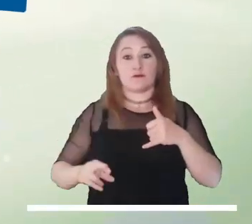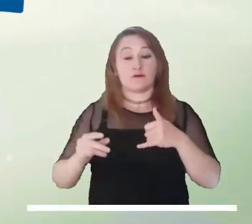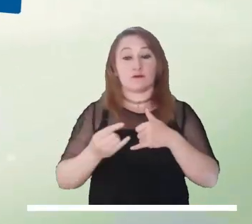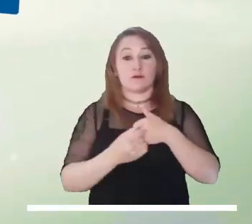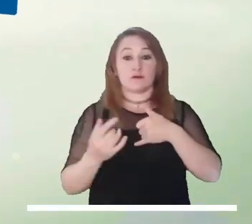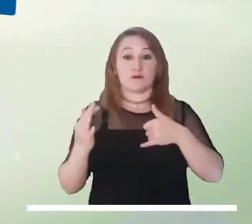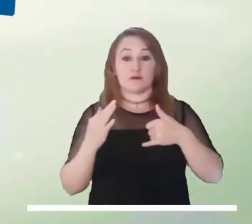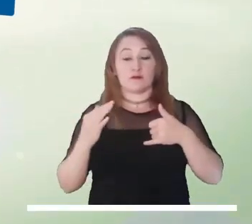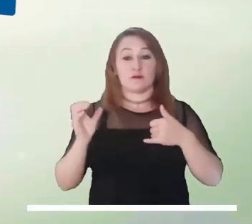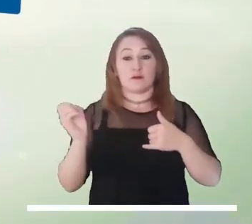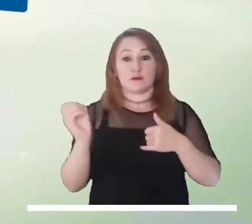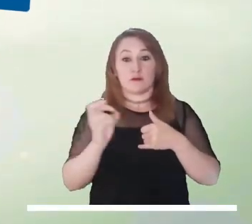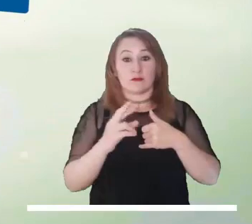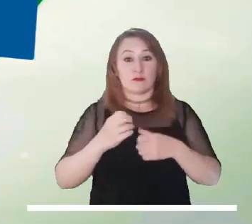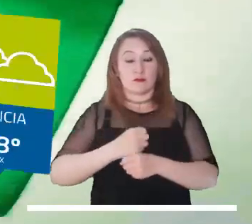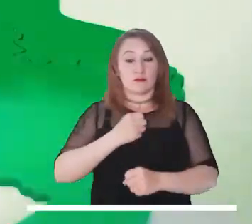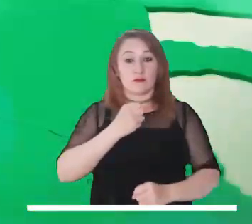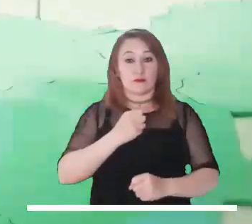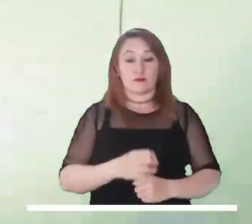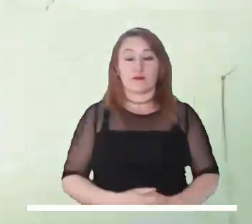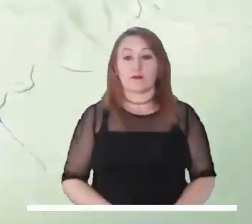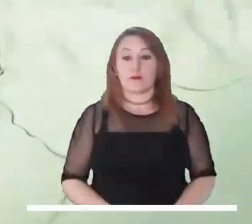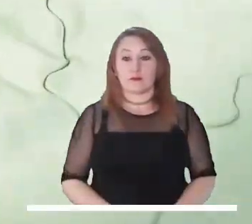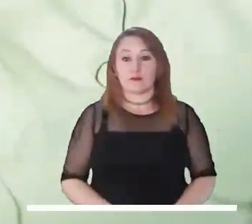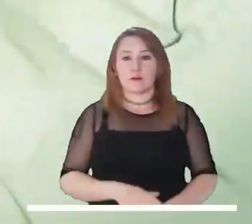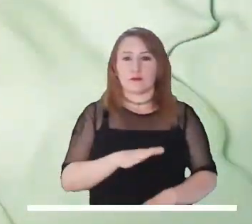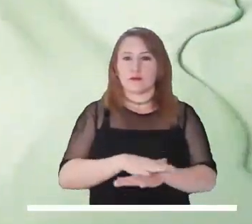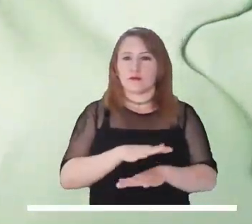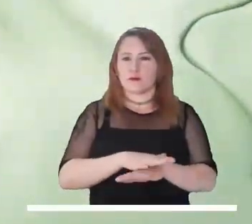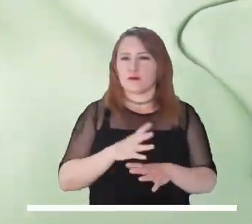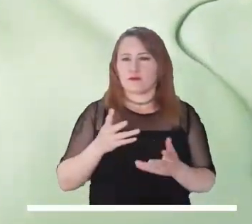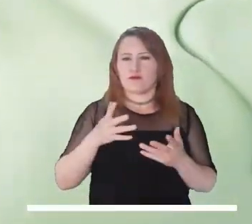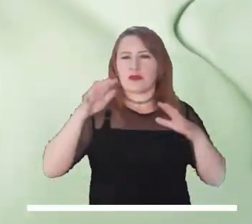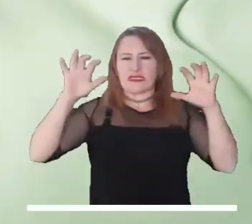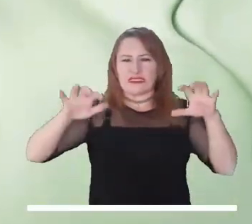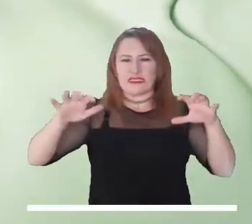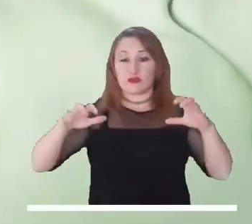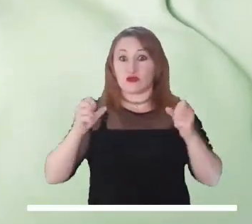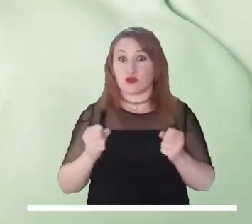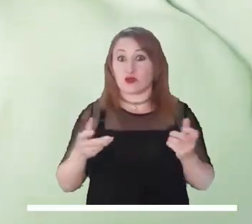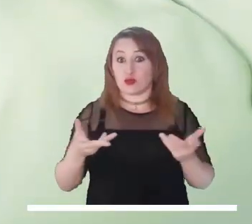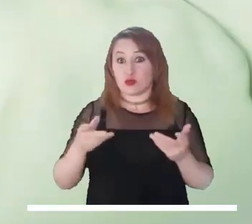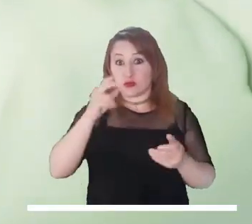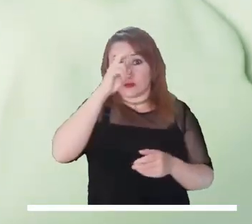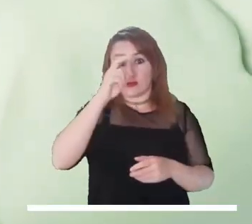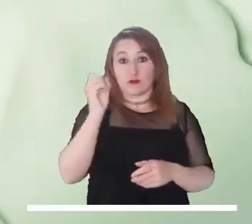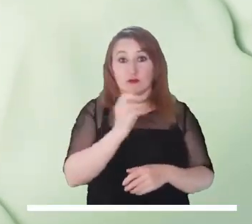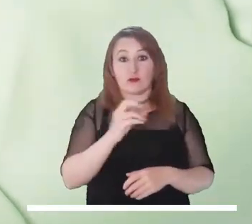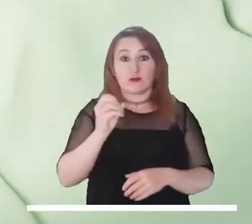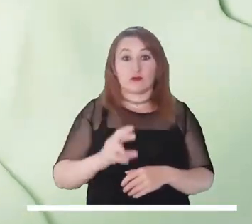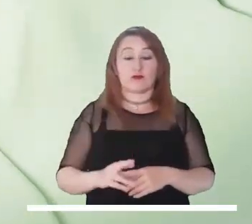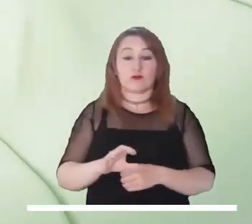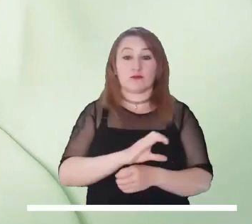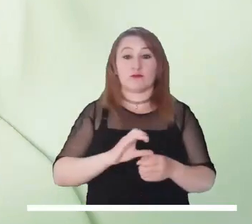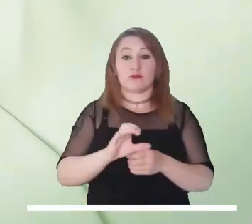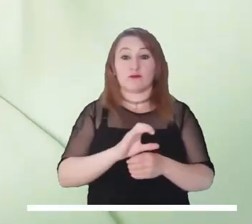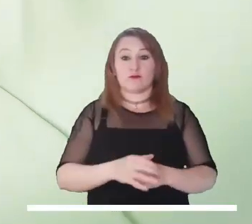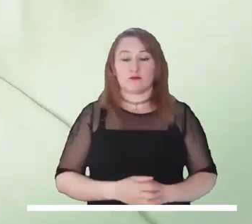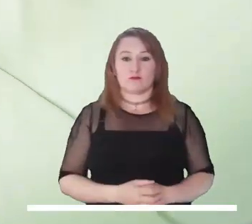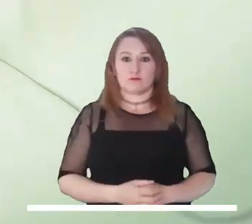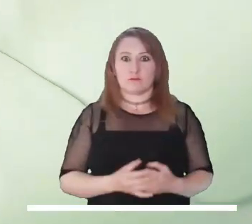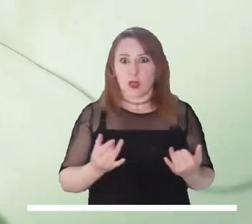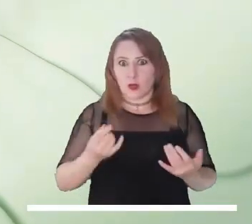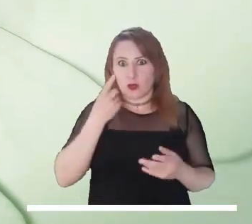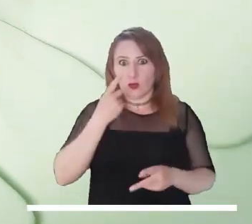sur y oriente de Amazonas, Guainía, sur de Guaviare y oriente de Baupé. En las primeras horas de la tarde, la capital podría presentar lluvias